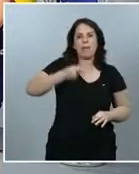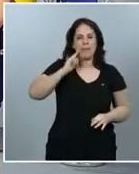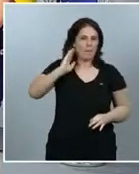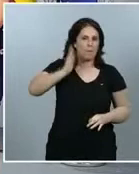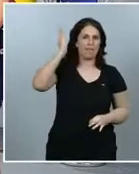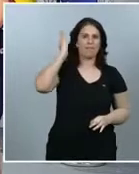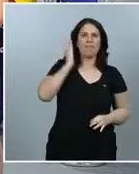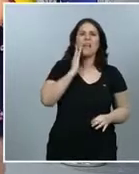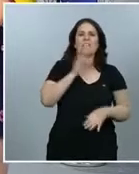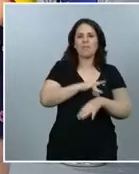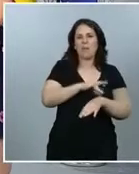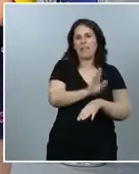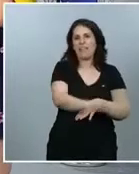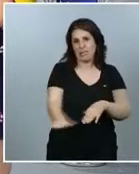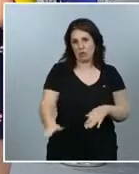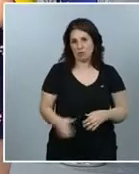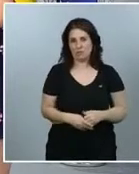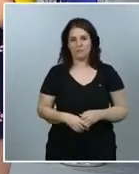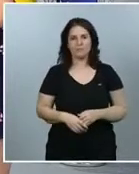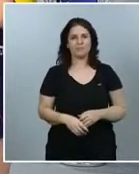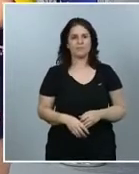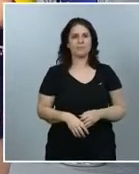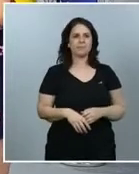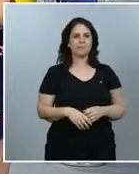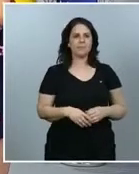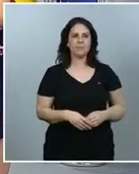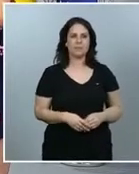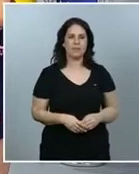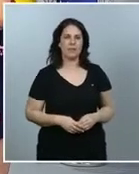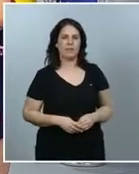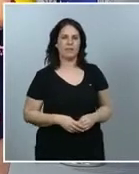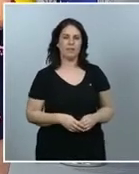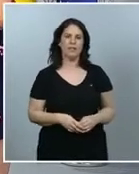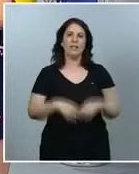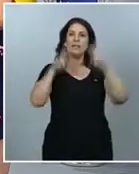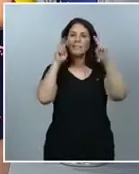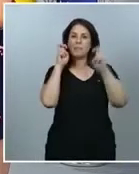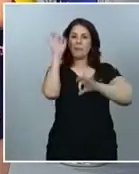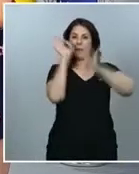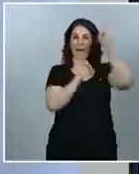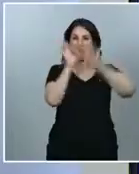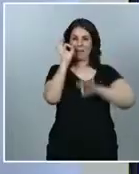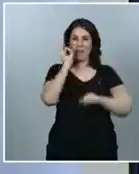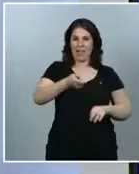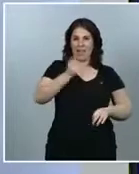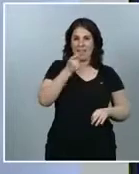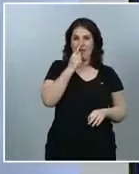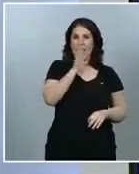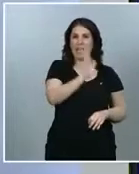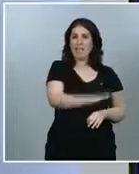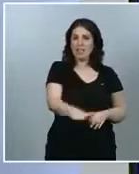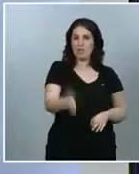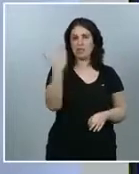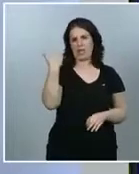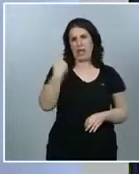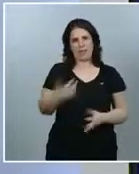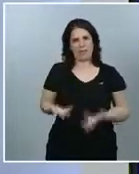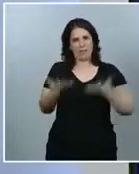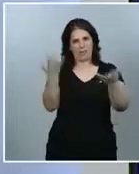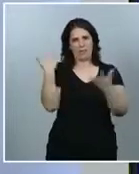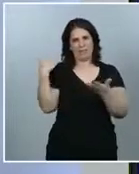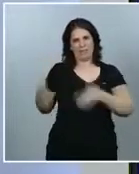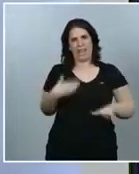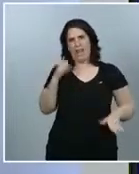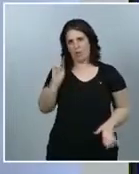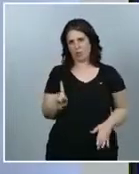Bueno, los datos en niños, de la prevalencia por niños ya estaban disponibles en la ronda 1 un dato interesante